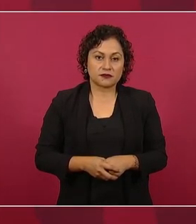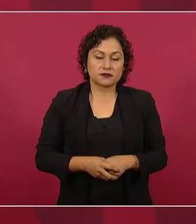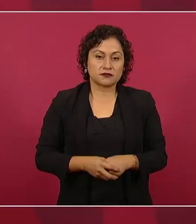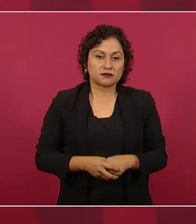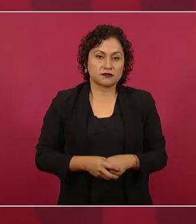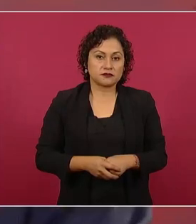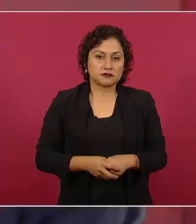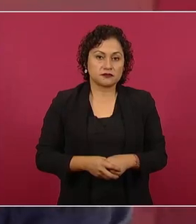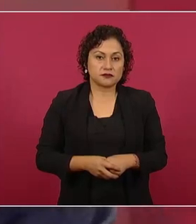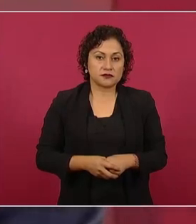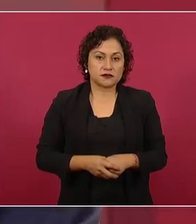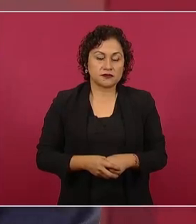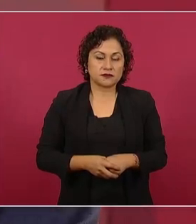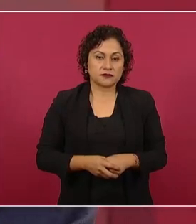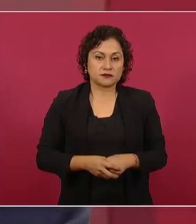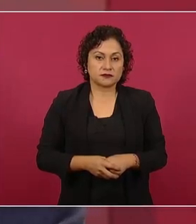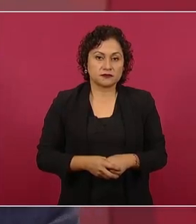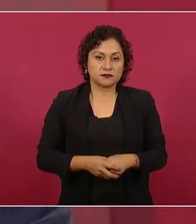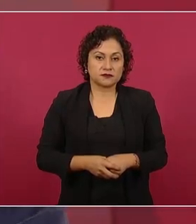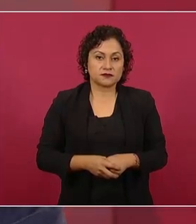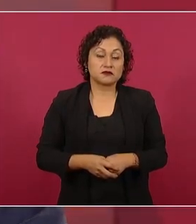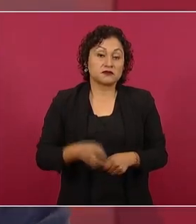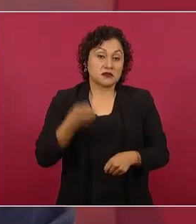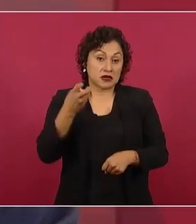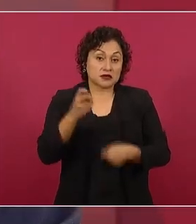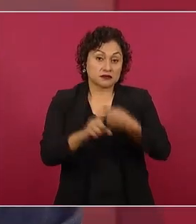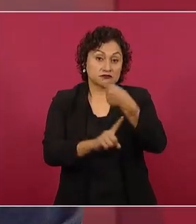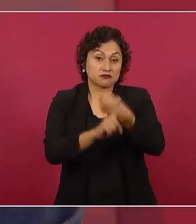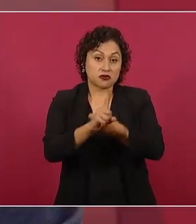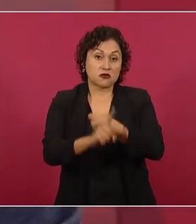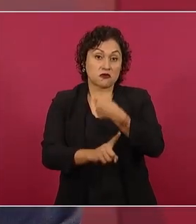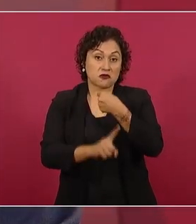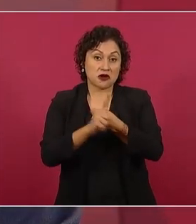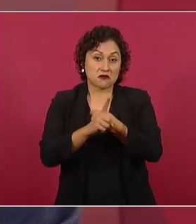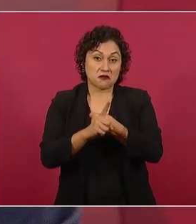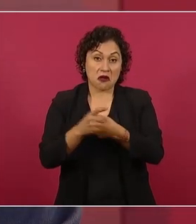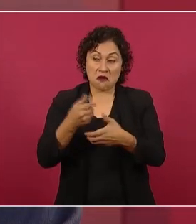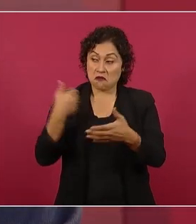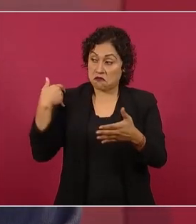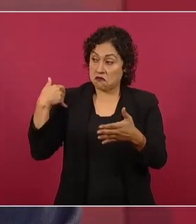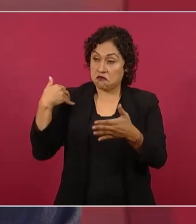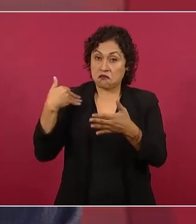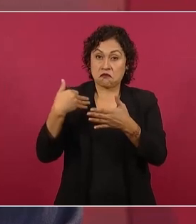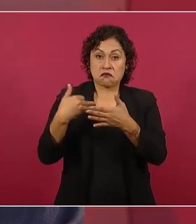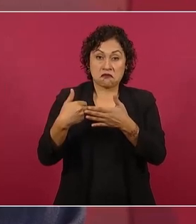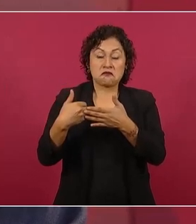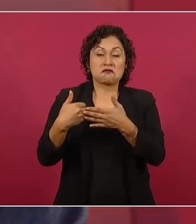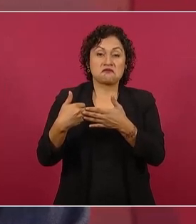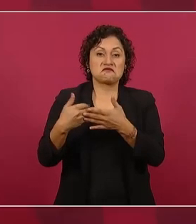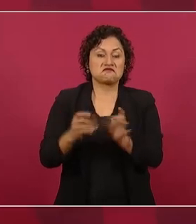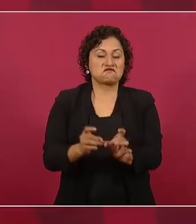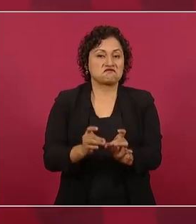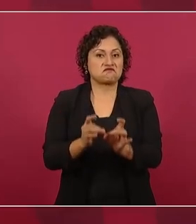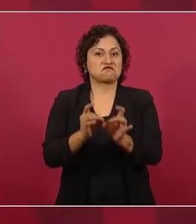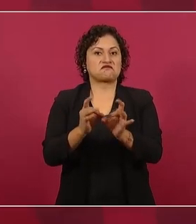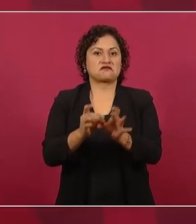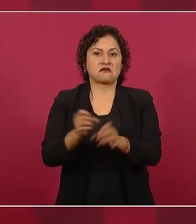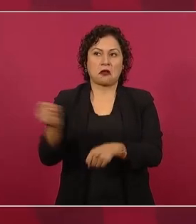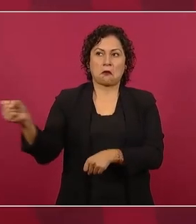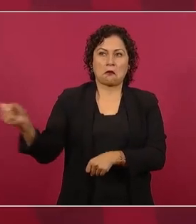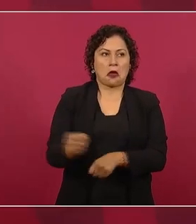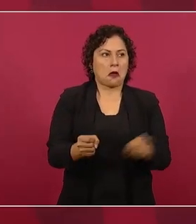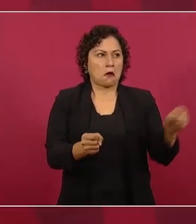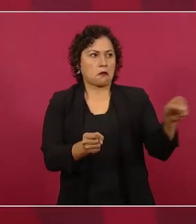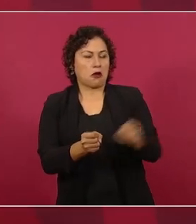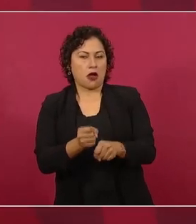imposiciones que